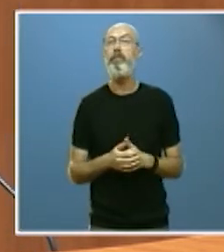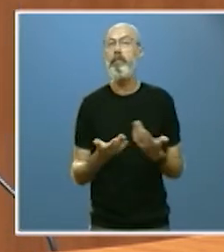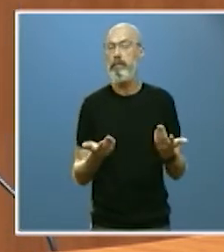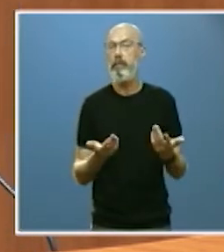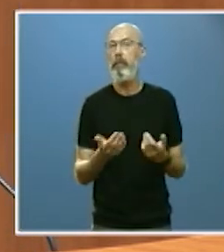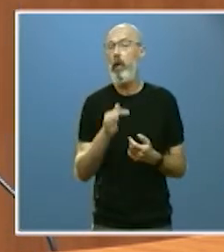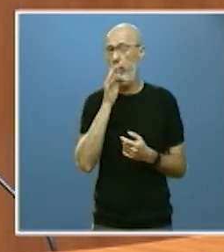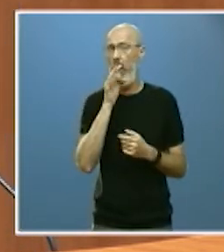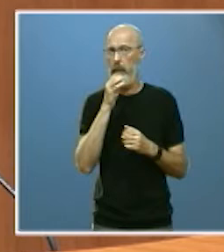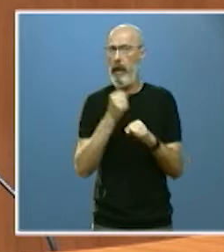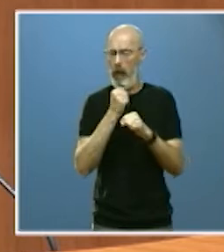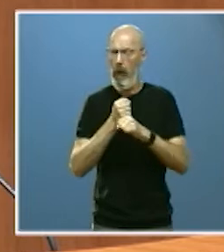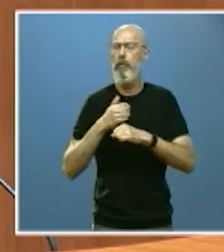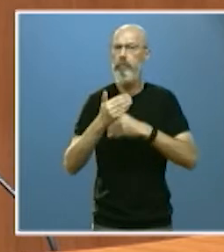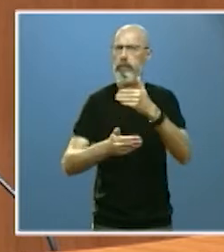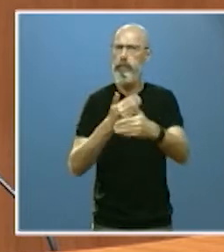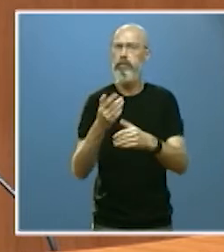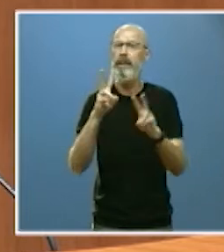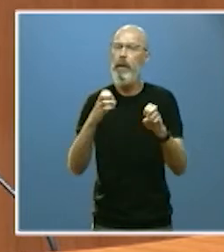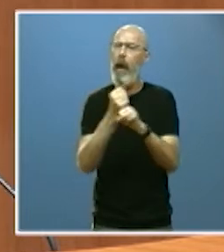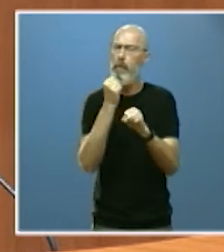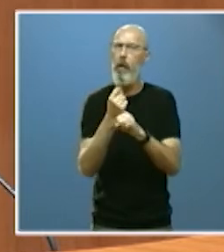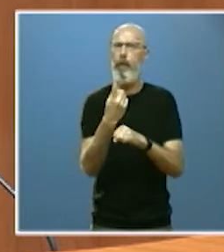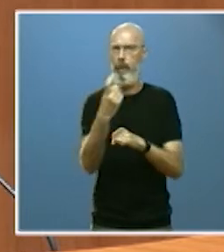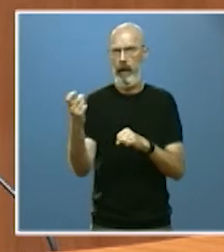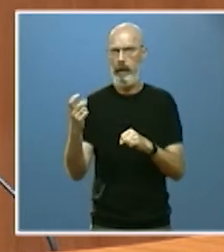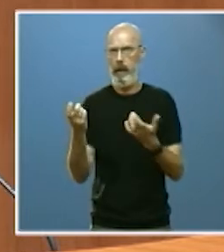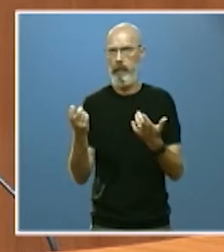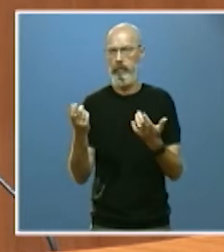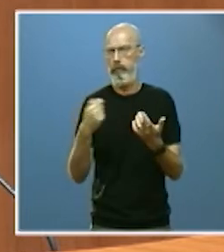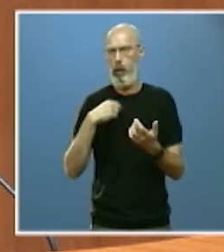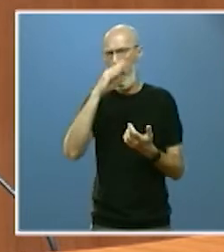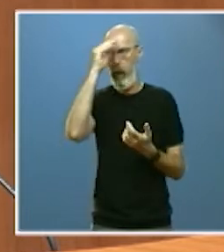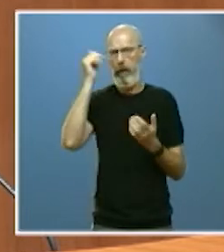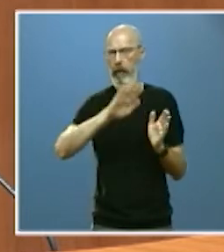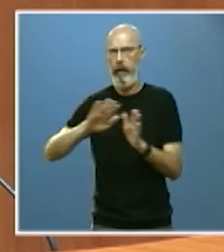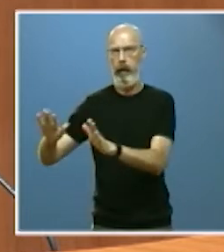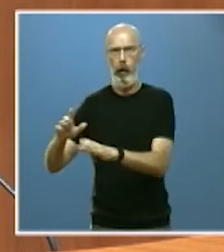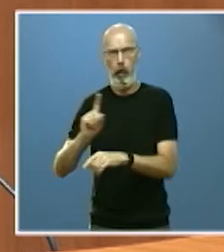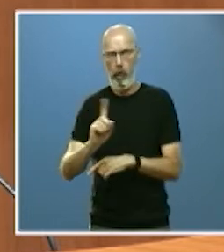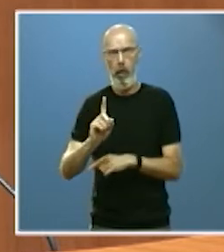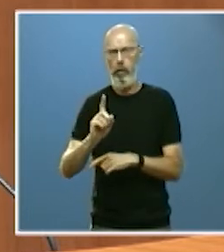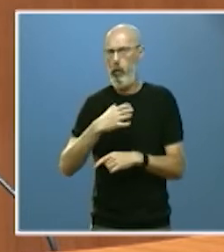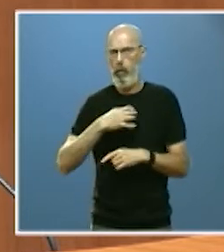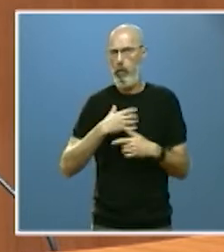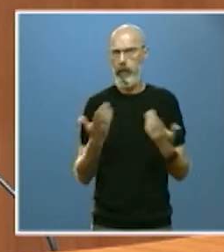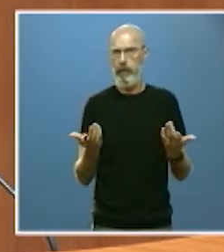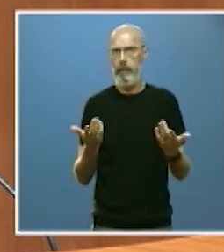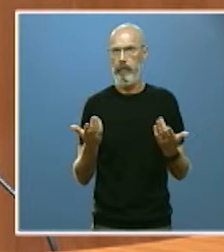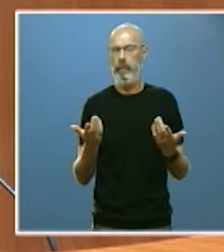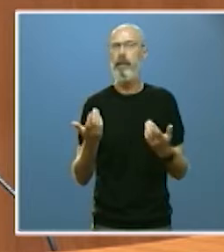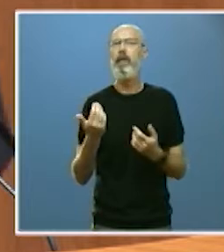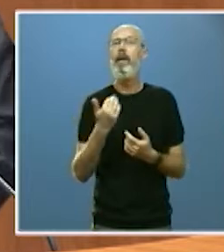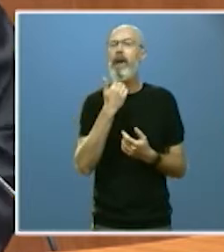mucho por hacer en materia de creación de empleo. No nos olvidamos, no vamos a hacerlo, no podemos hacerlo, de los casi